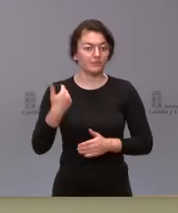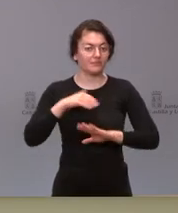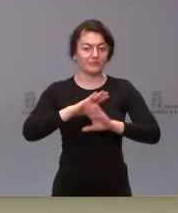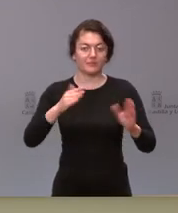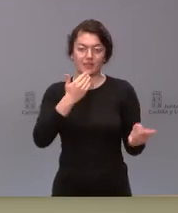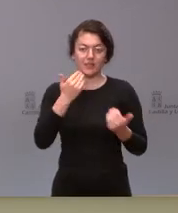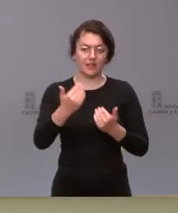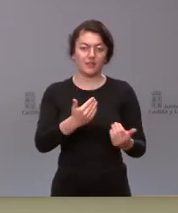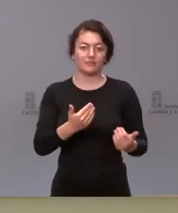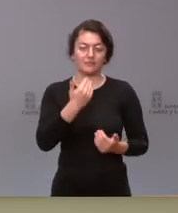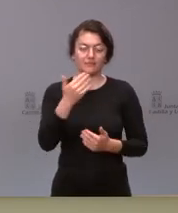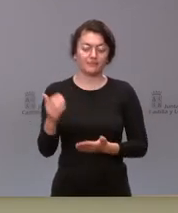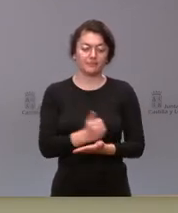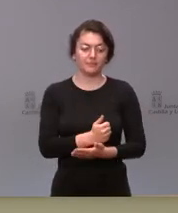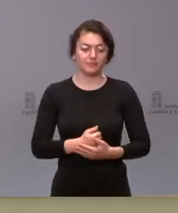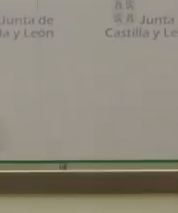muchísimas gracias a todos ustedes